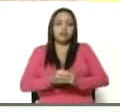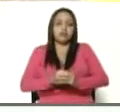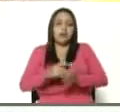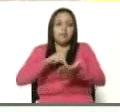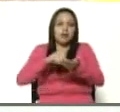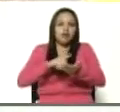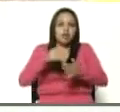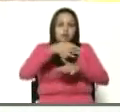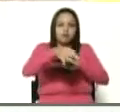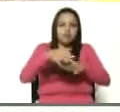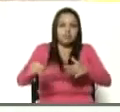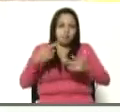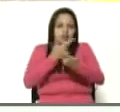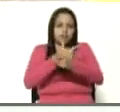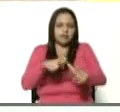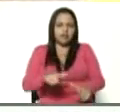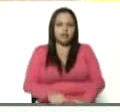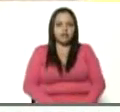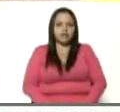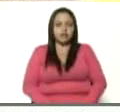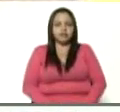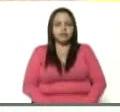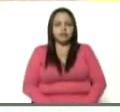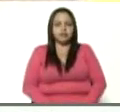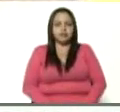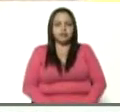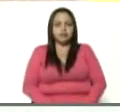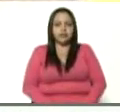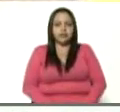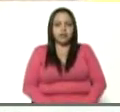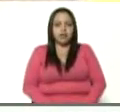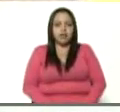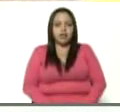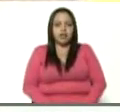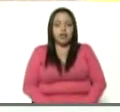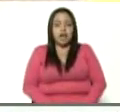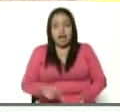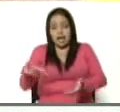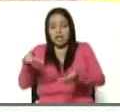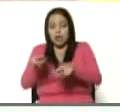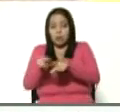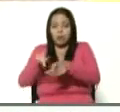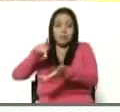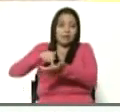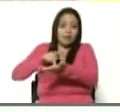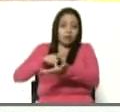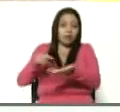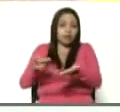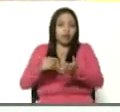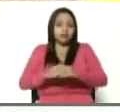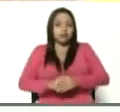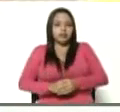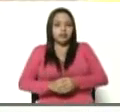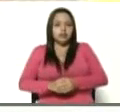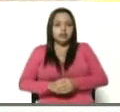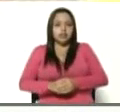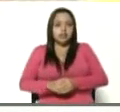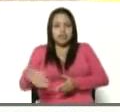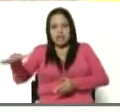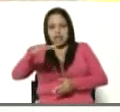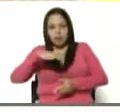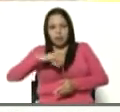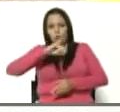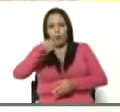Libertador, así como esta parroquia del municipio de Rivarren en una parroquia rural, el